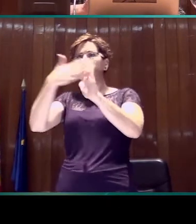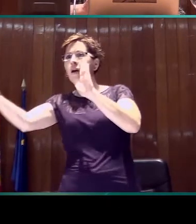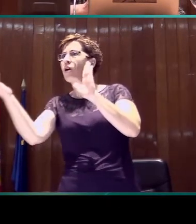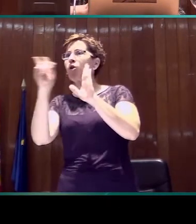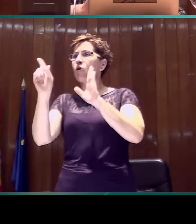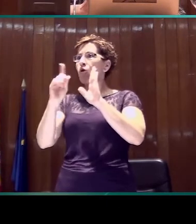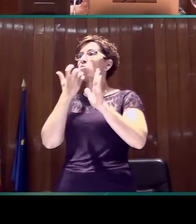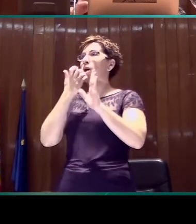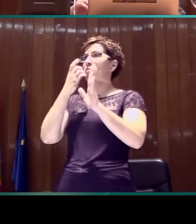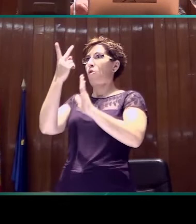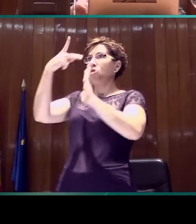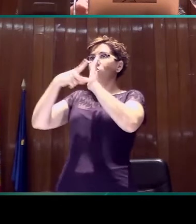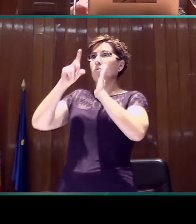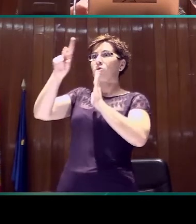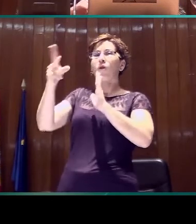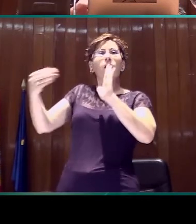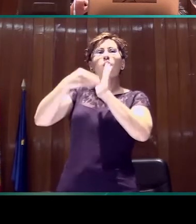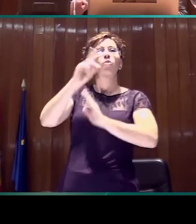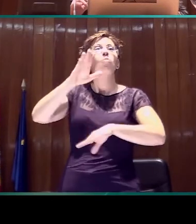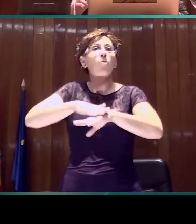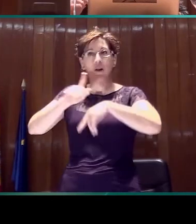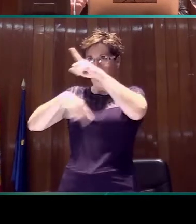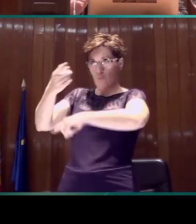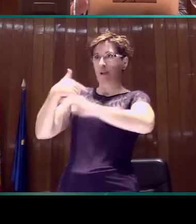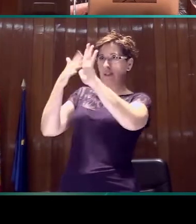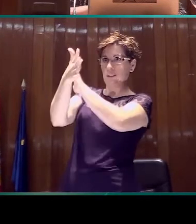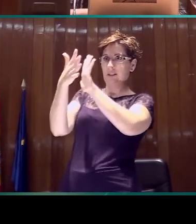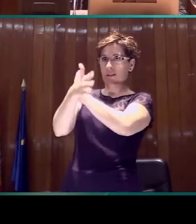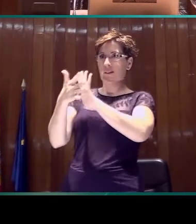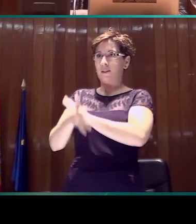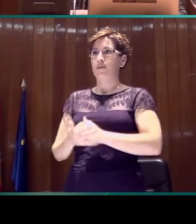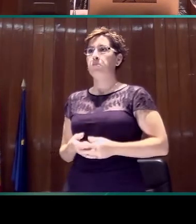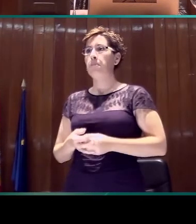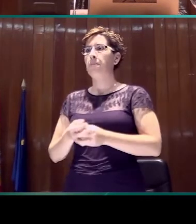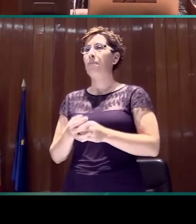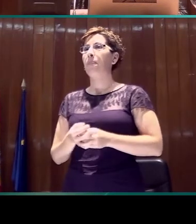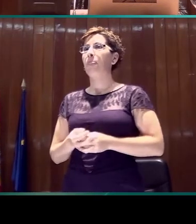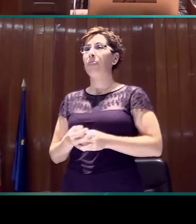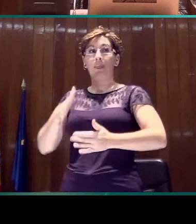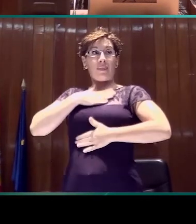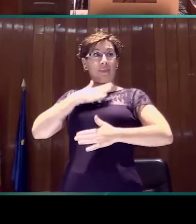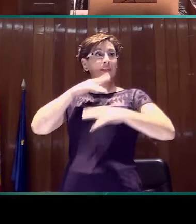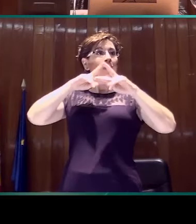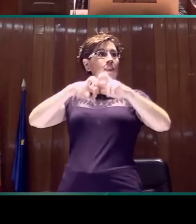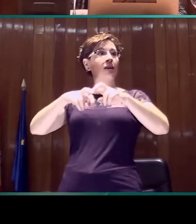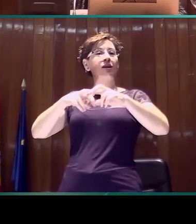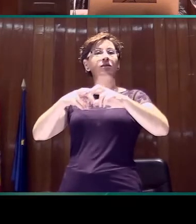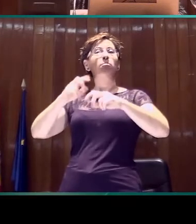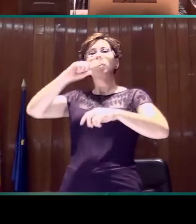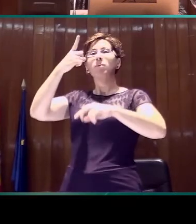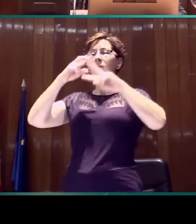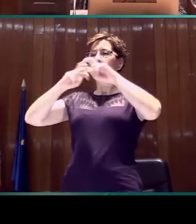durante el periodo de 2012. Para el estudio se ha analizado la Ley General de la